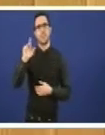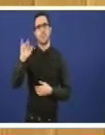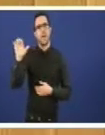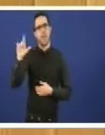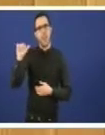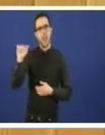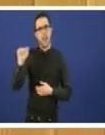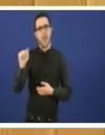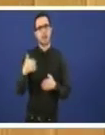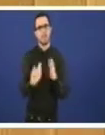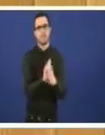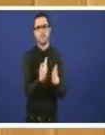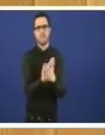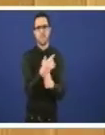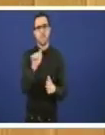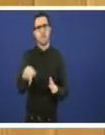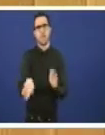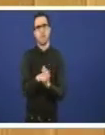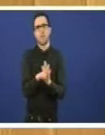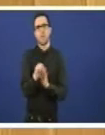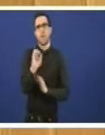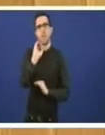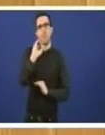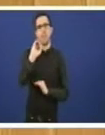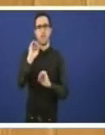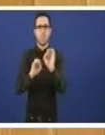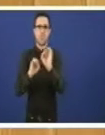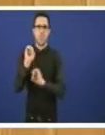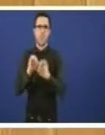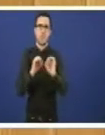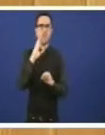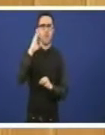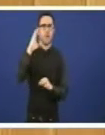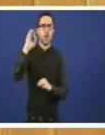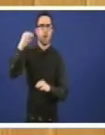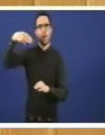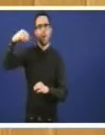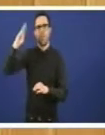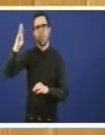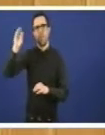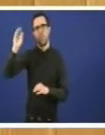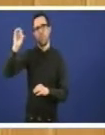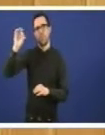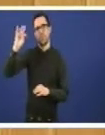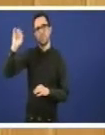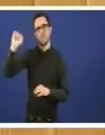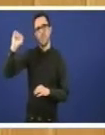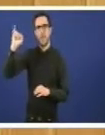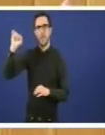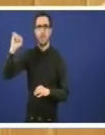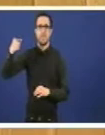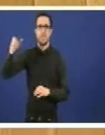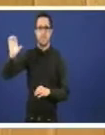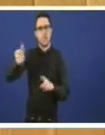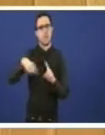seguimos estando nun 0% de compostase, seguimos estando só nun 1,5% de reciclase,